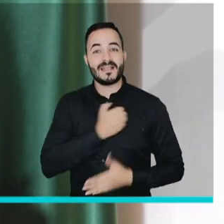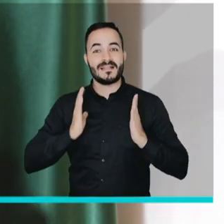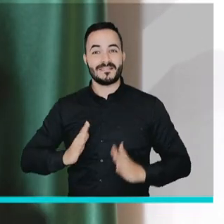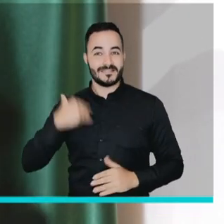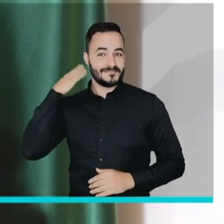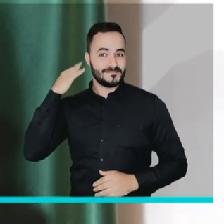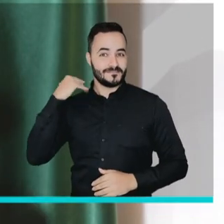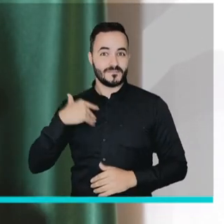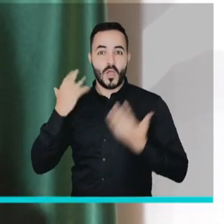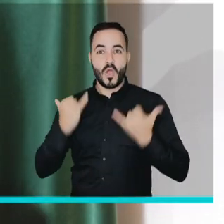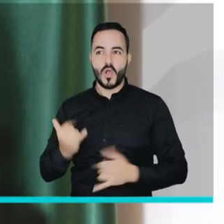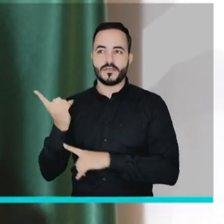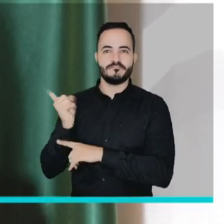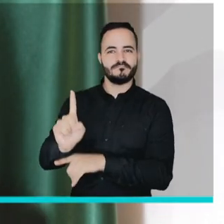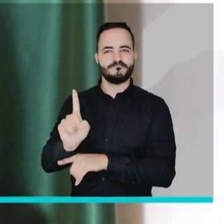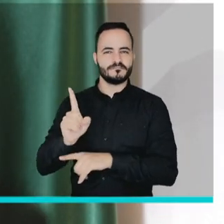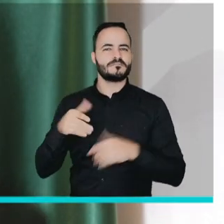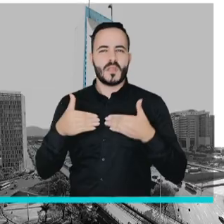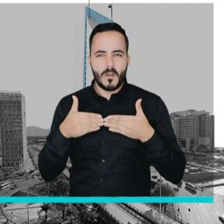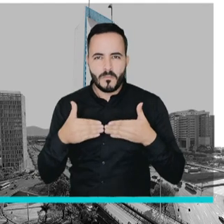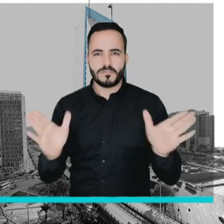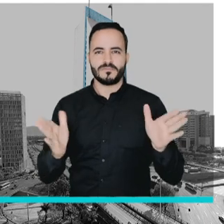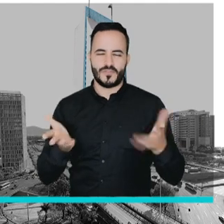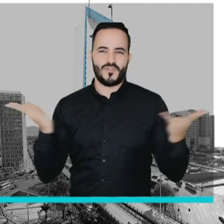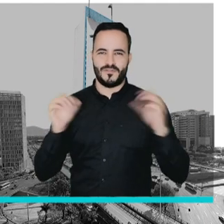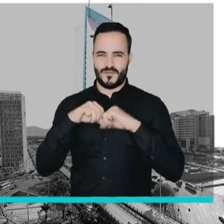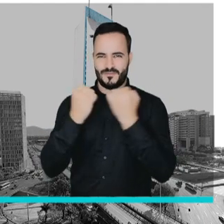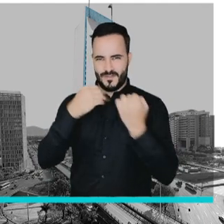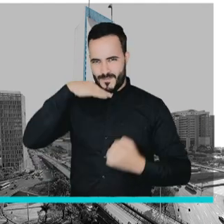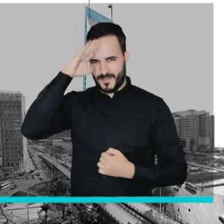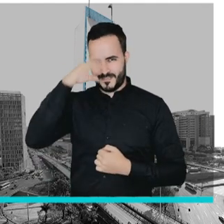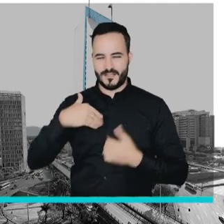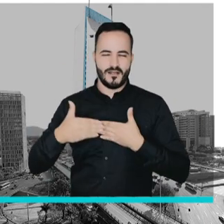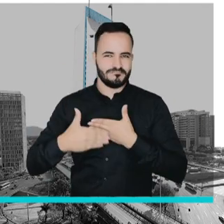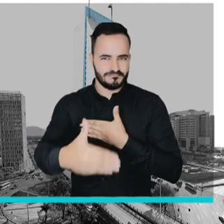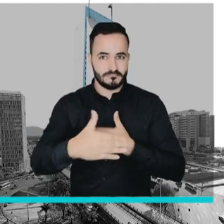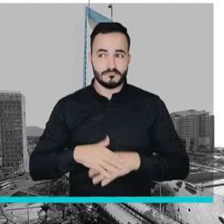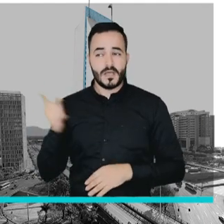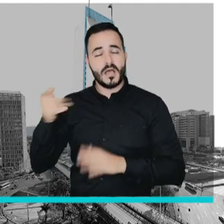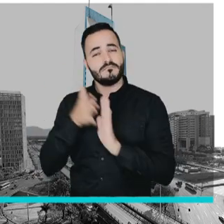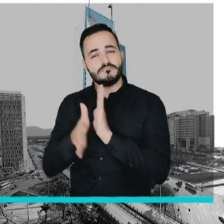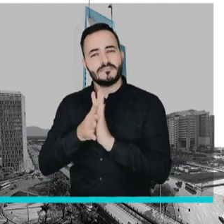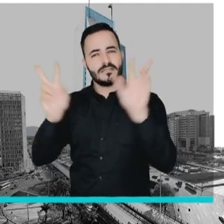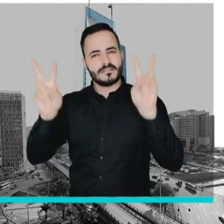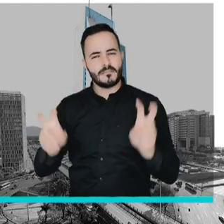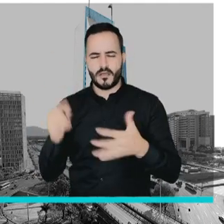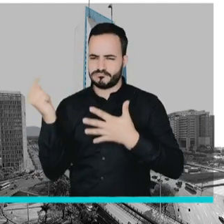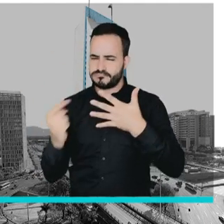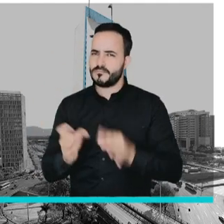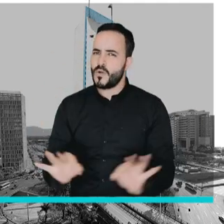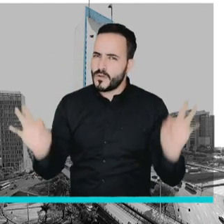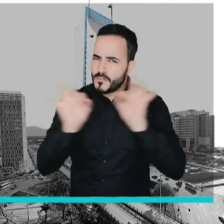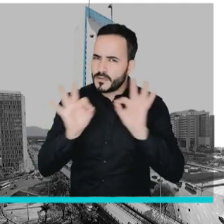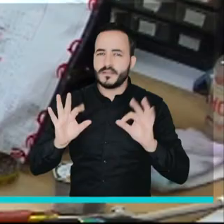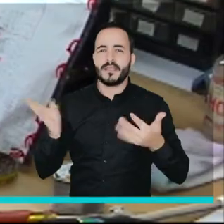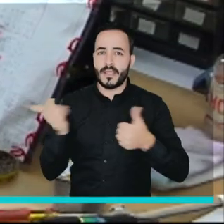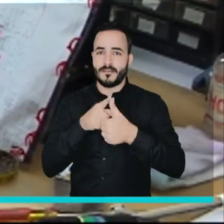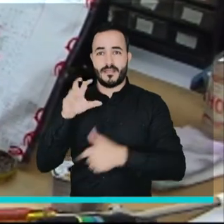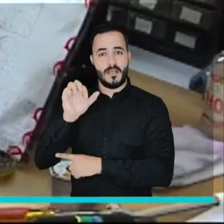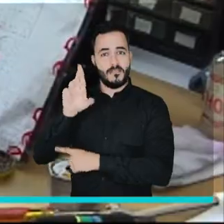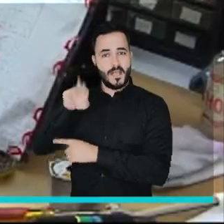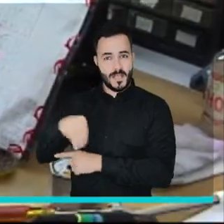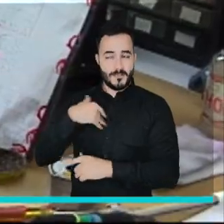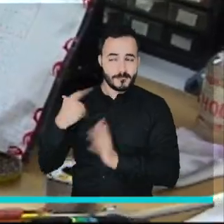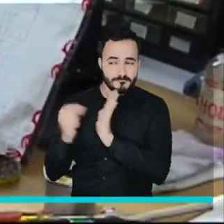El alcalde de Medellín, Daniel Quintero Calle, instaló el tercer periodo de sesiones del Consejo, donde mencionó proyectos importantes para la ciudad, la